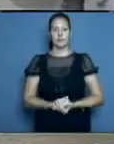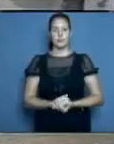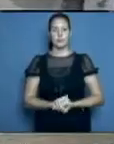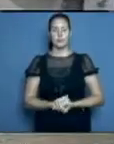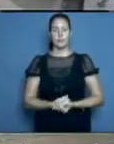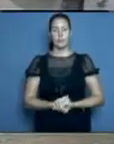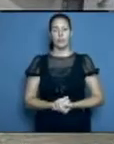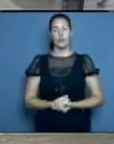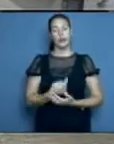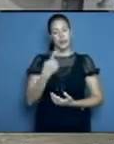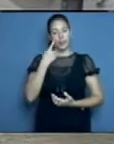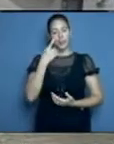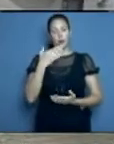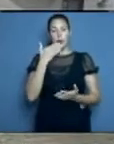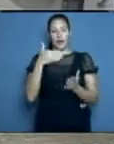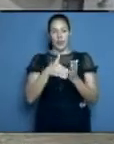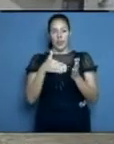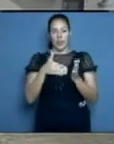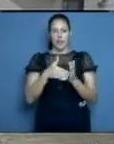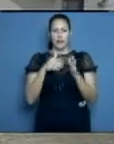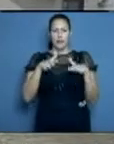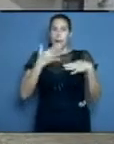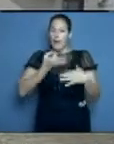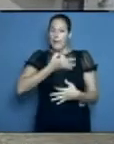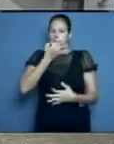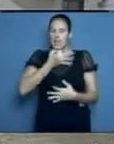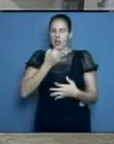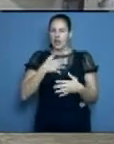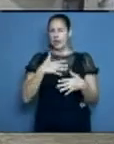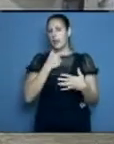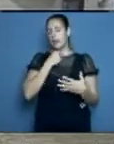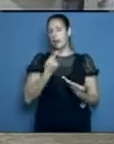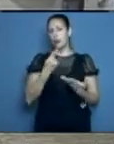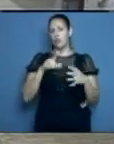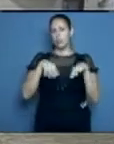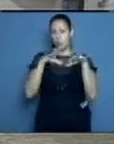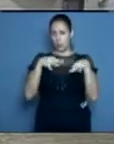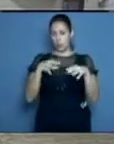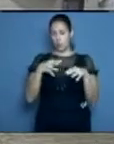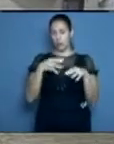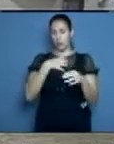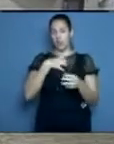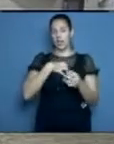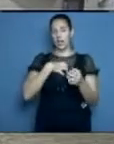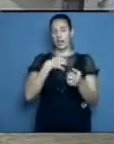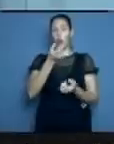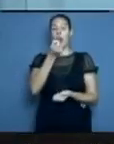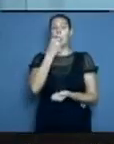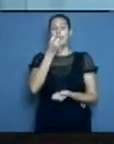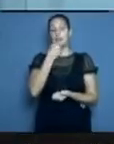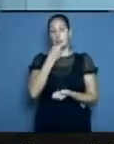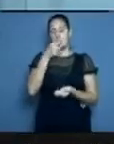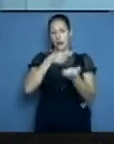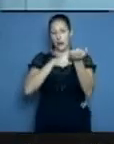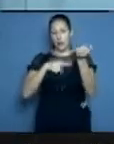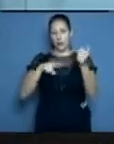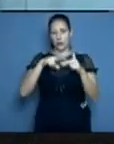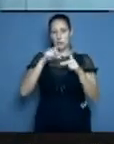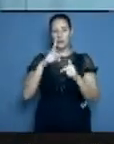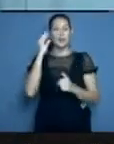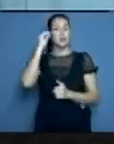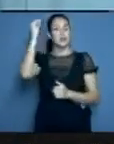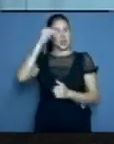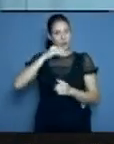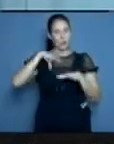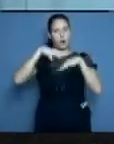Bueno, vamos a hablar qué de realidad hay de la disponibilidad de medicamentos en estos momentos que tiene la provincia. Nosotros sabemos la situación que tiene el país,